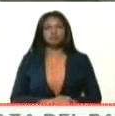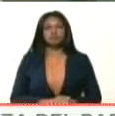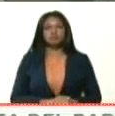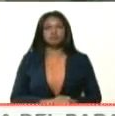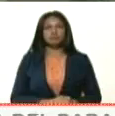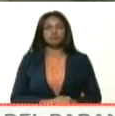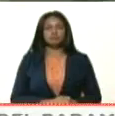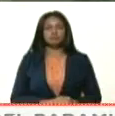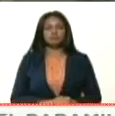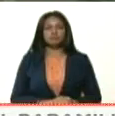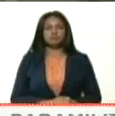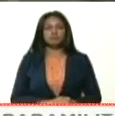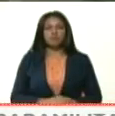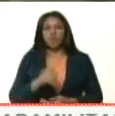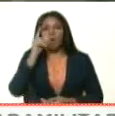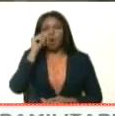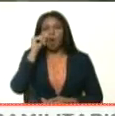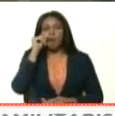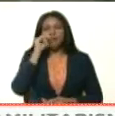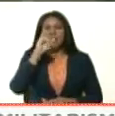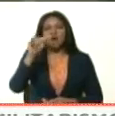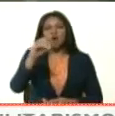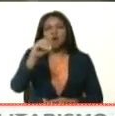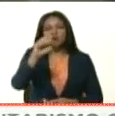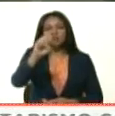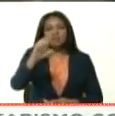Del padre José Antonio Pagola.